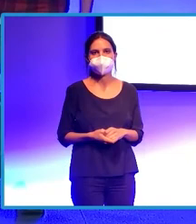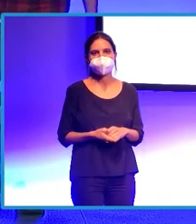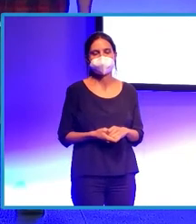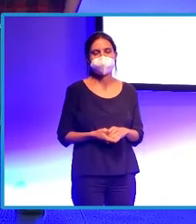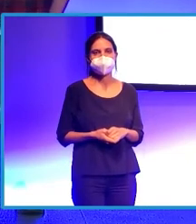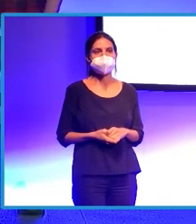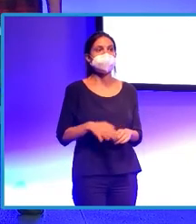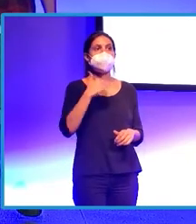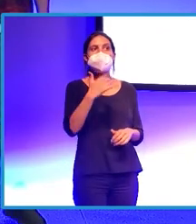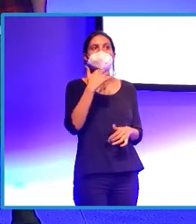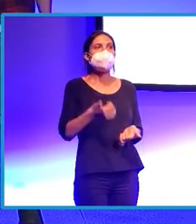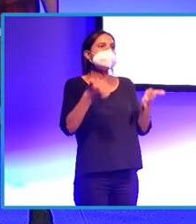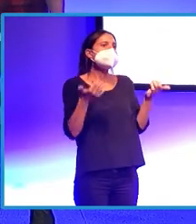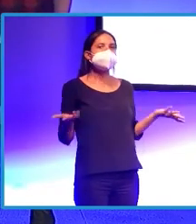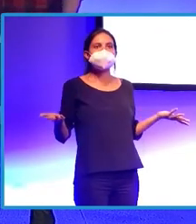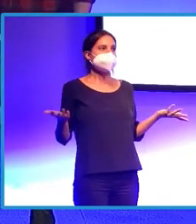¿Algo más?